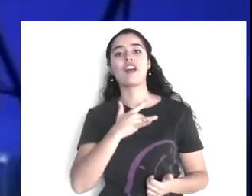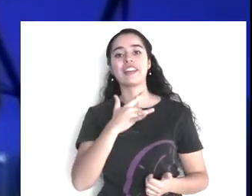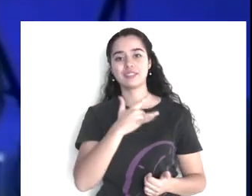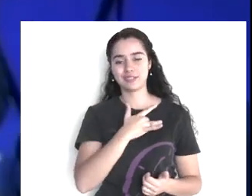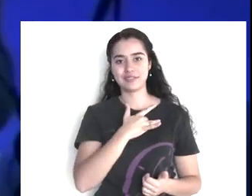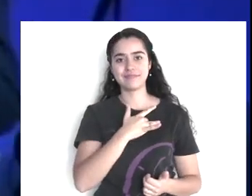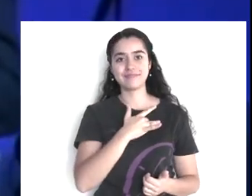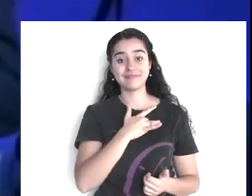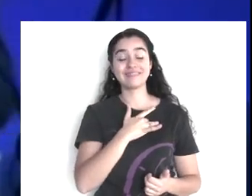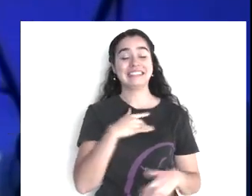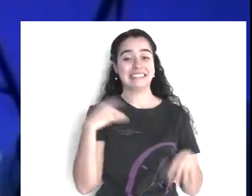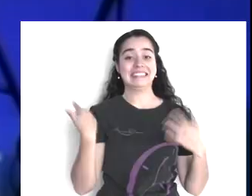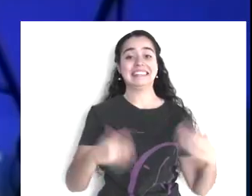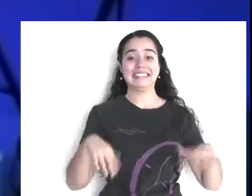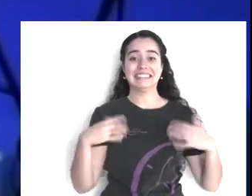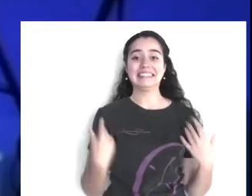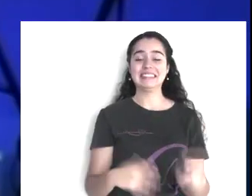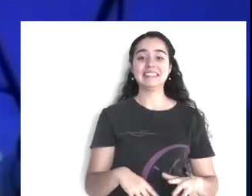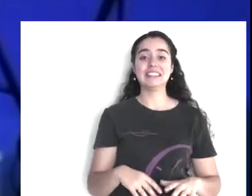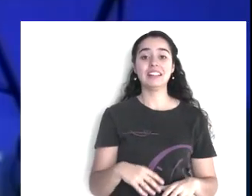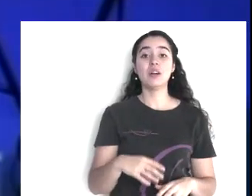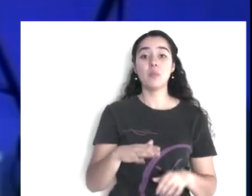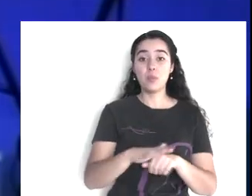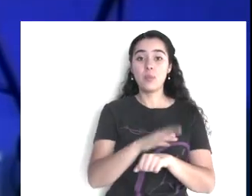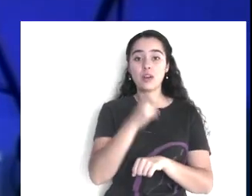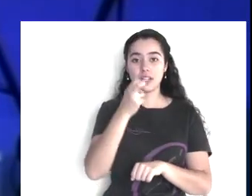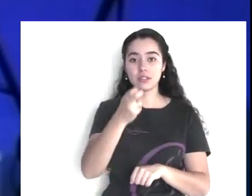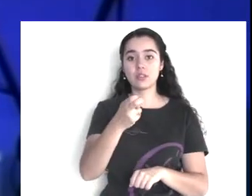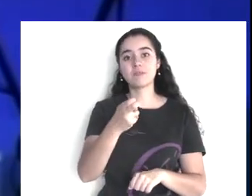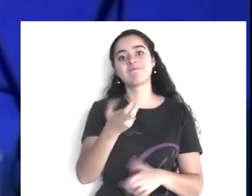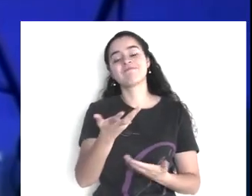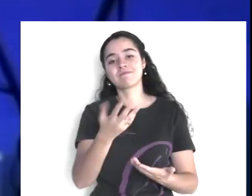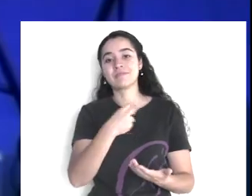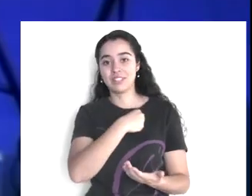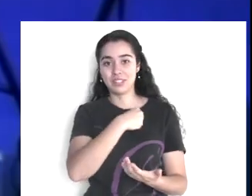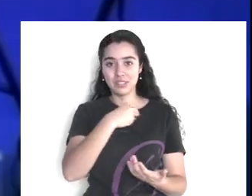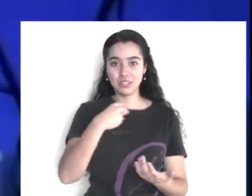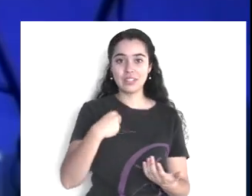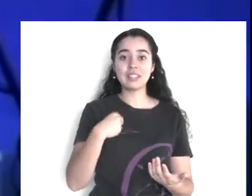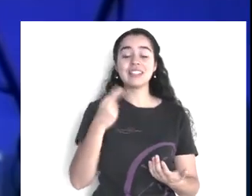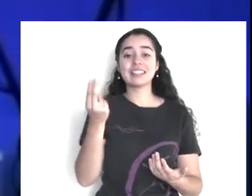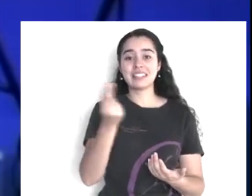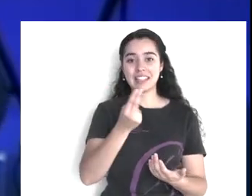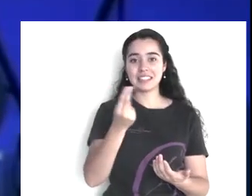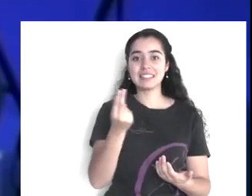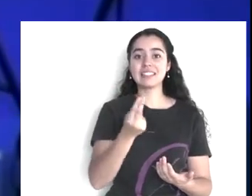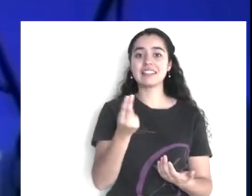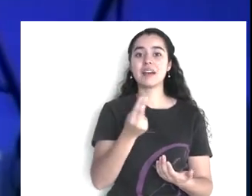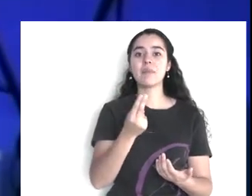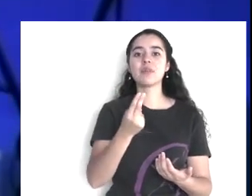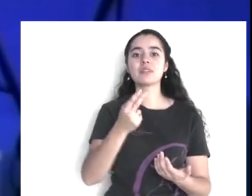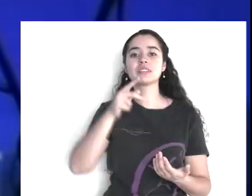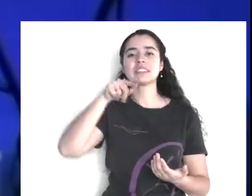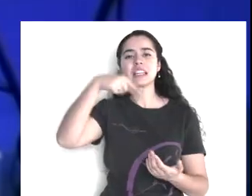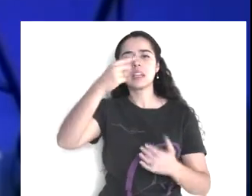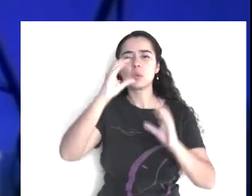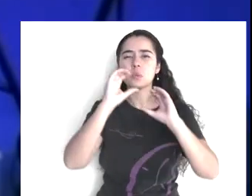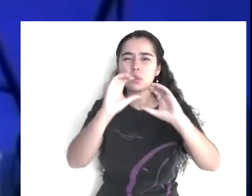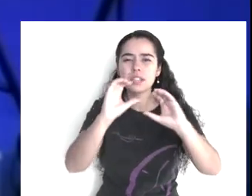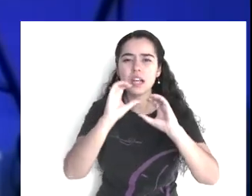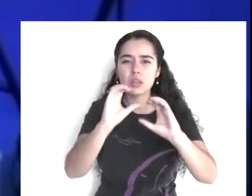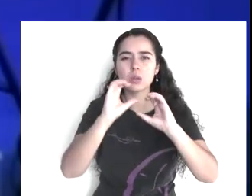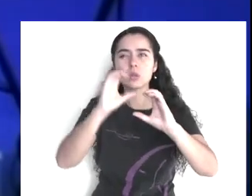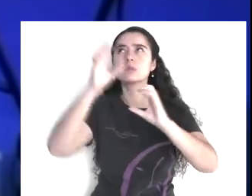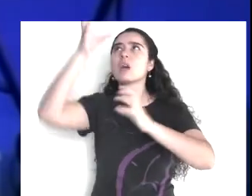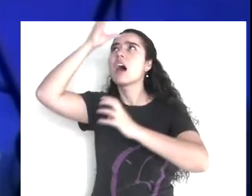esa es una de las razones por las cuales hermanos, nosotros tenemos que ser muy cautos y aprender,